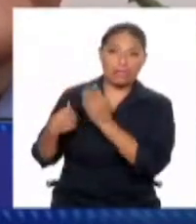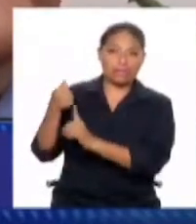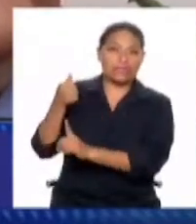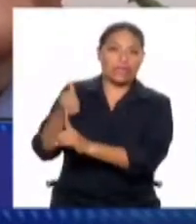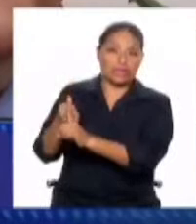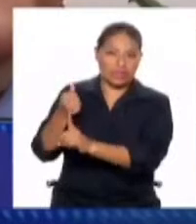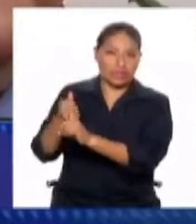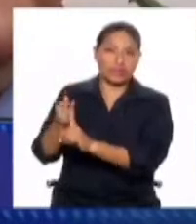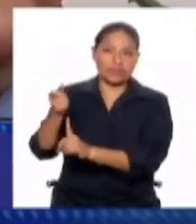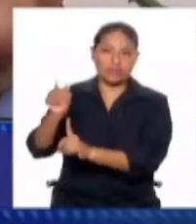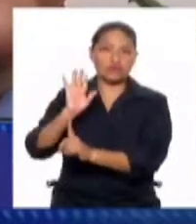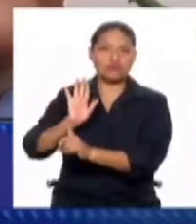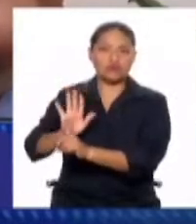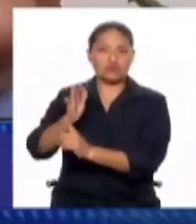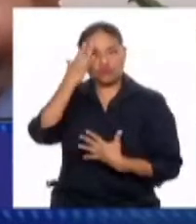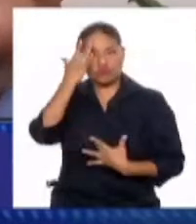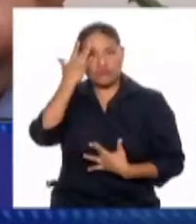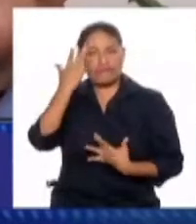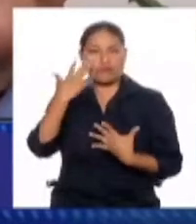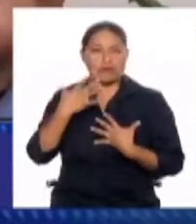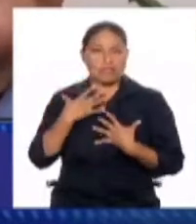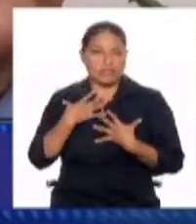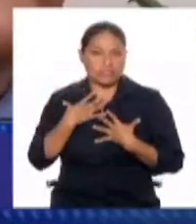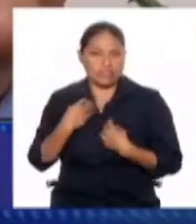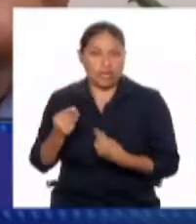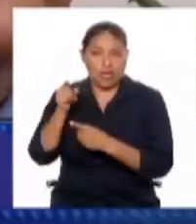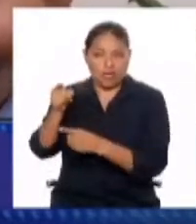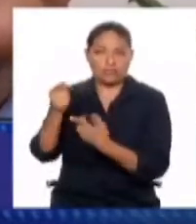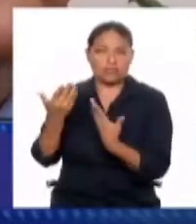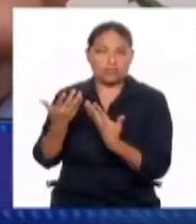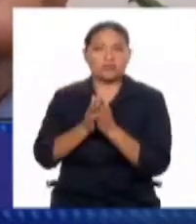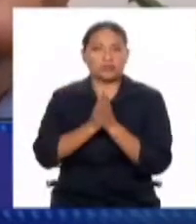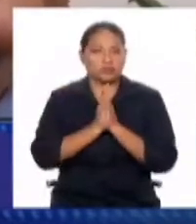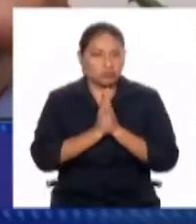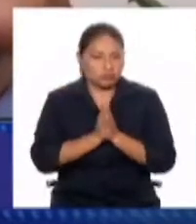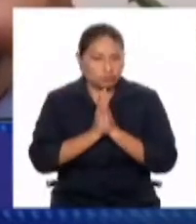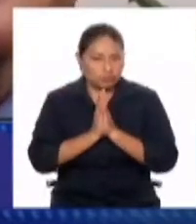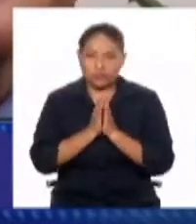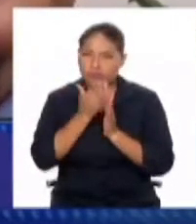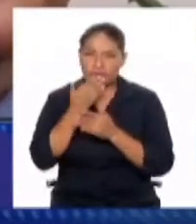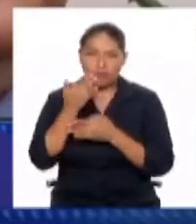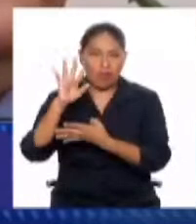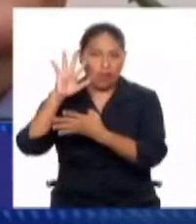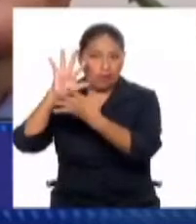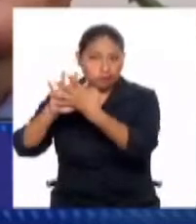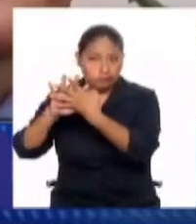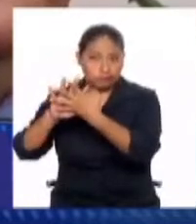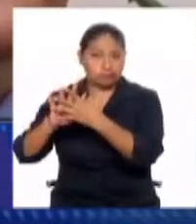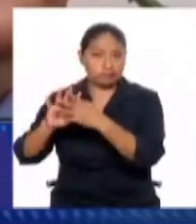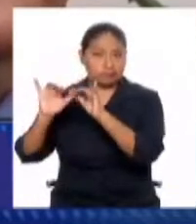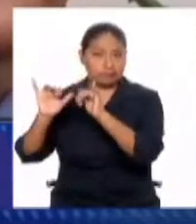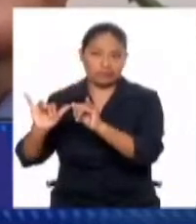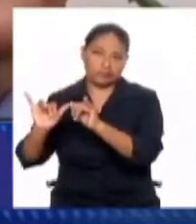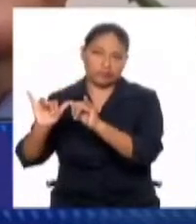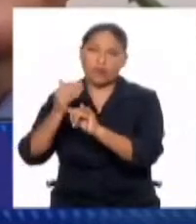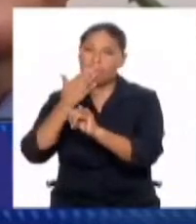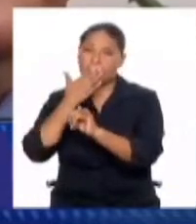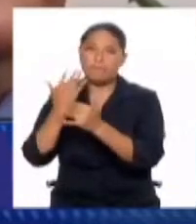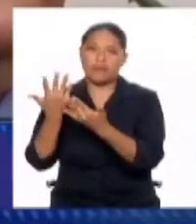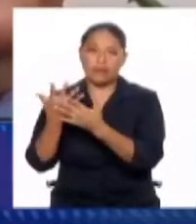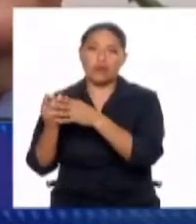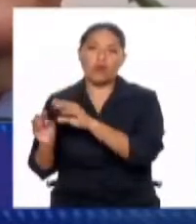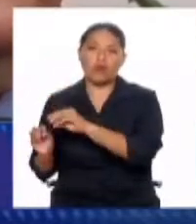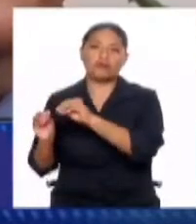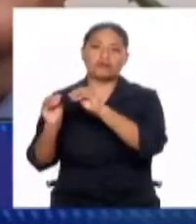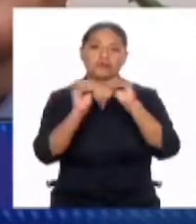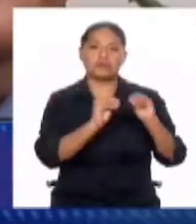de salud que tendría ahora, él quisiera que se cambie el tratamiento y que, eventualmente, no vaya a un penal, sino